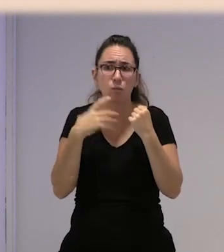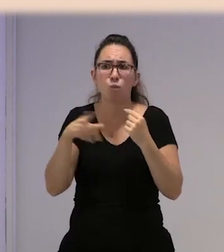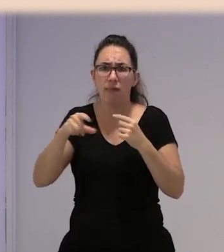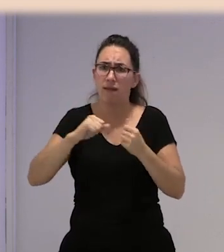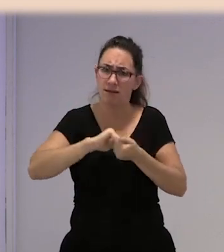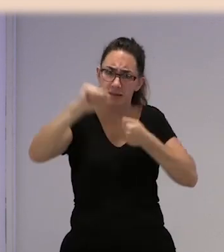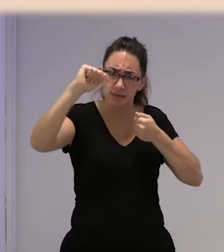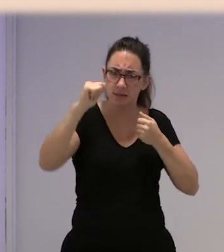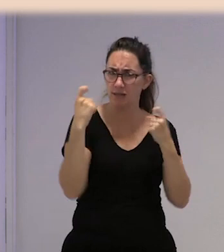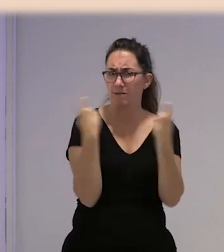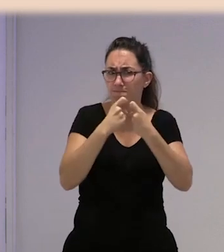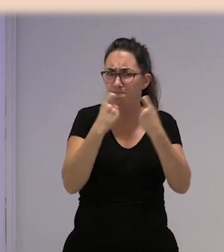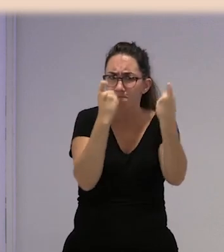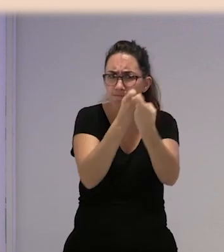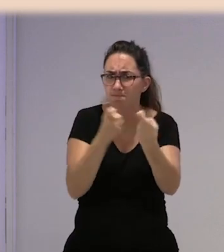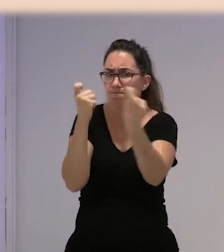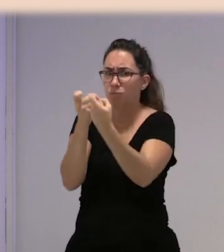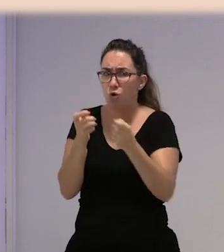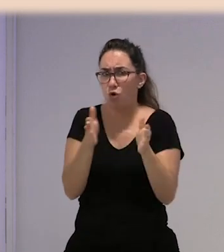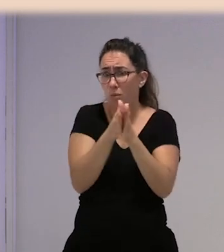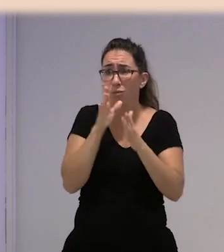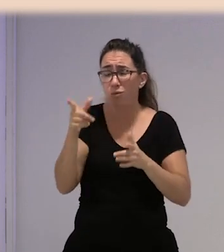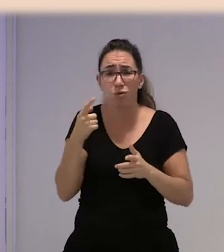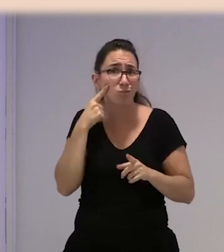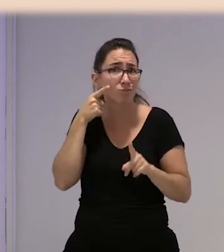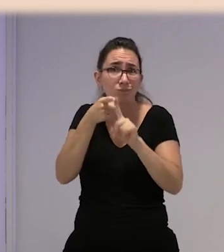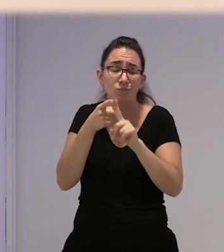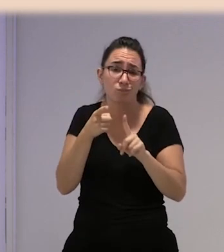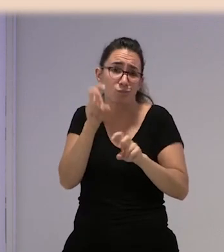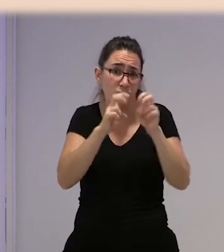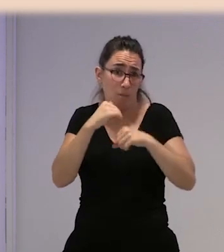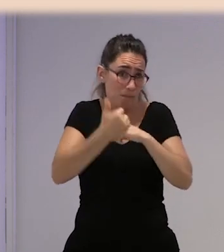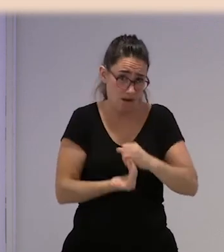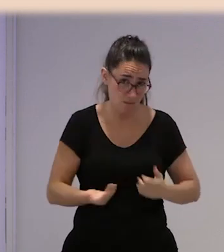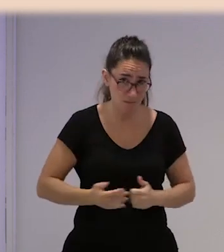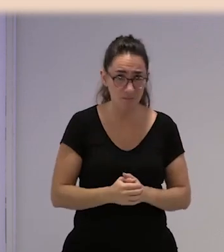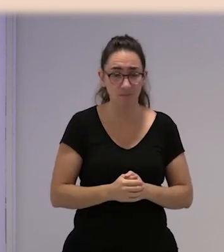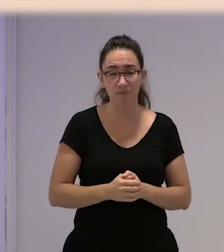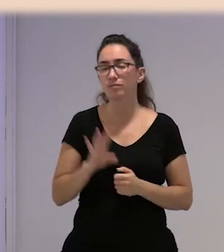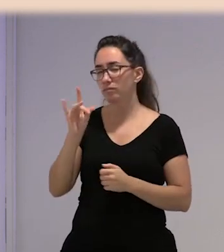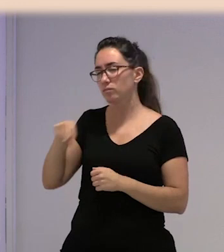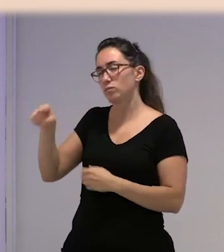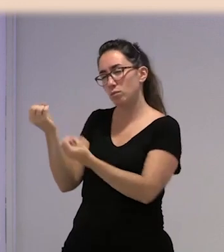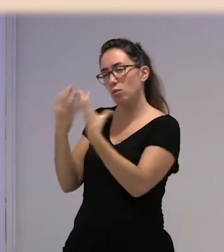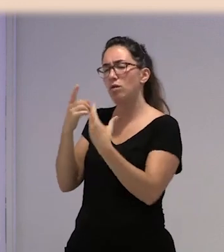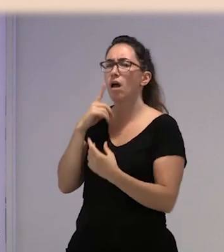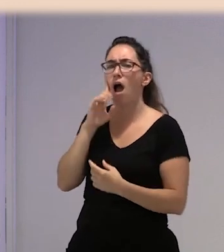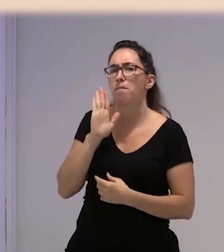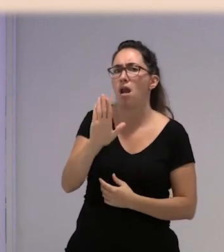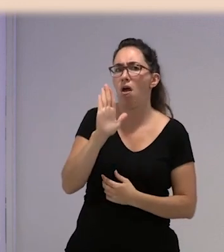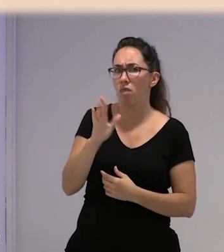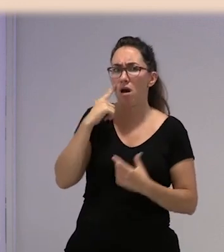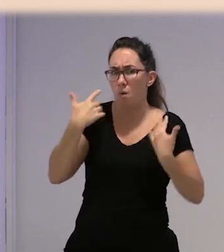las compañeras de trabajo. De las propias trabajadoras. Me contabais que hay muchísimas amenazas. Hablábamos antes de